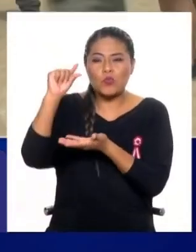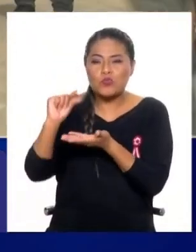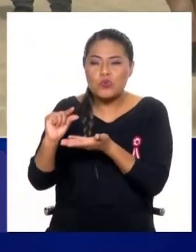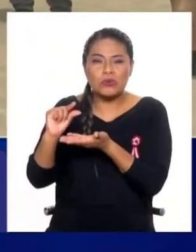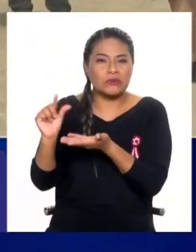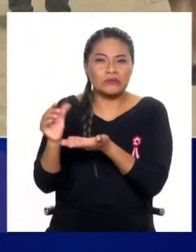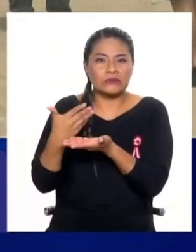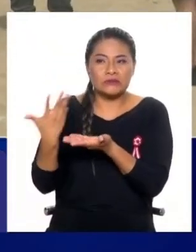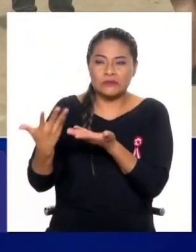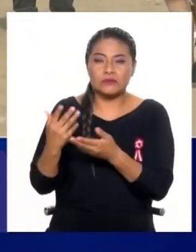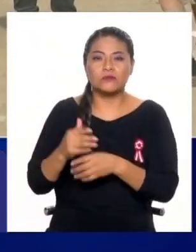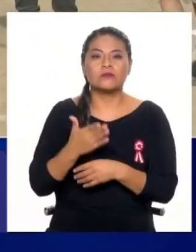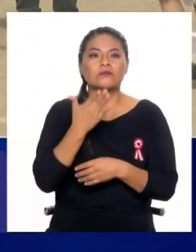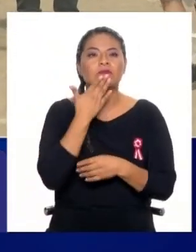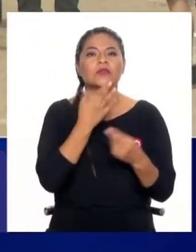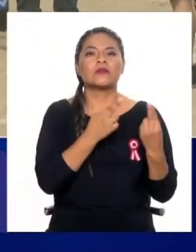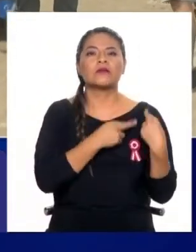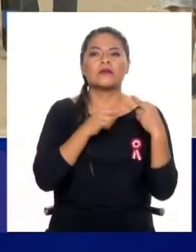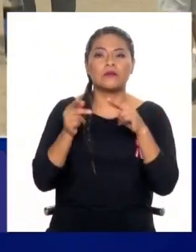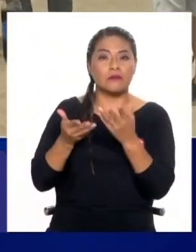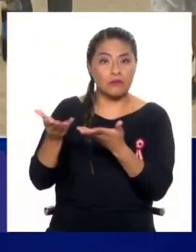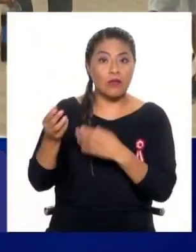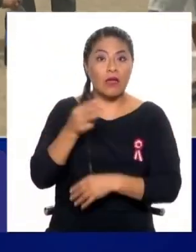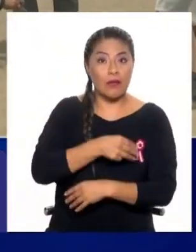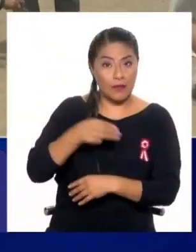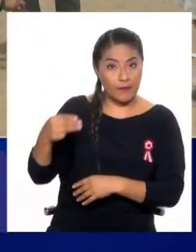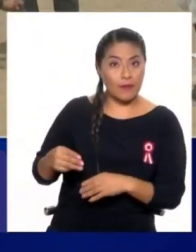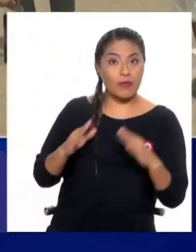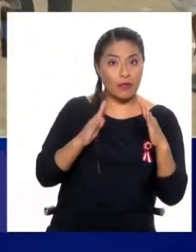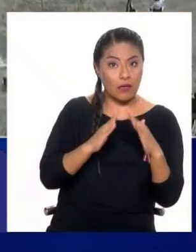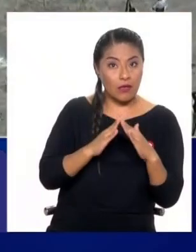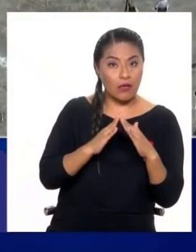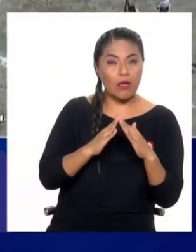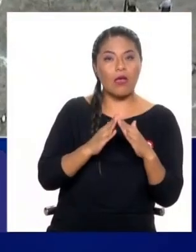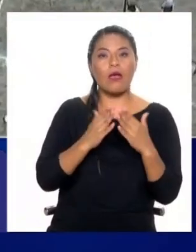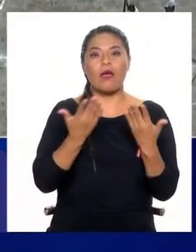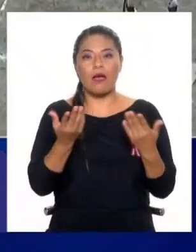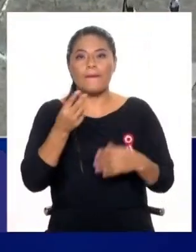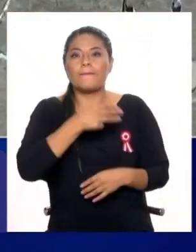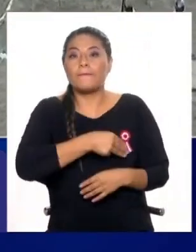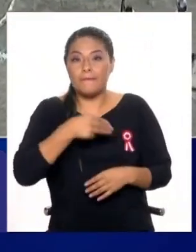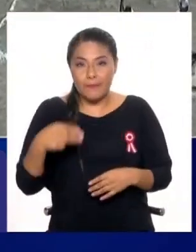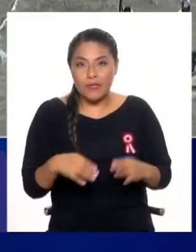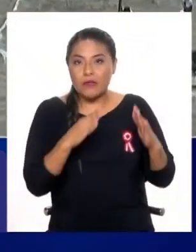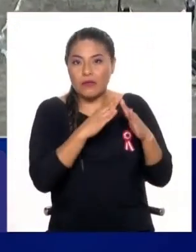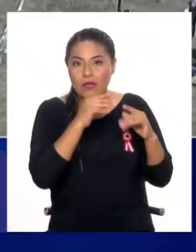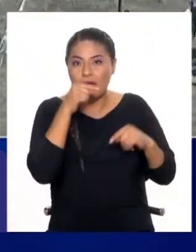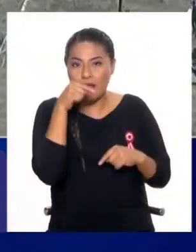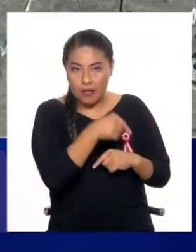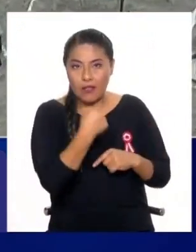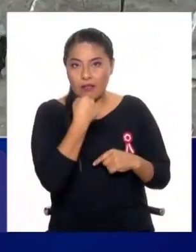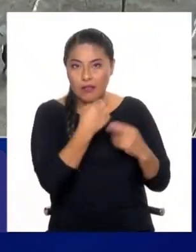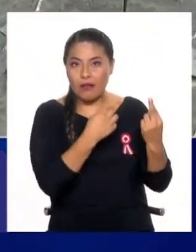quién le correspondería dar esa asistencia técnica? ¿Al Ministerio de Vivienda? Entonces, ¿estamos fallando en qué? ¿En el despliegue de esta capacidad